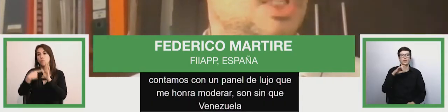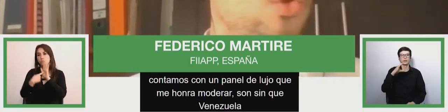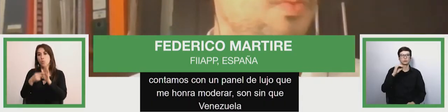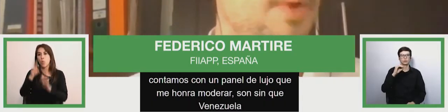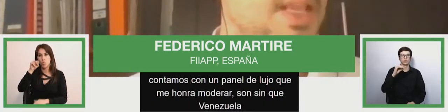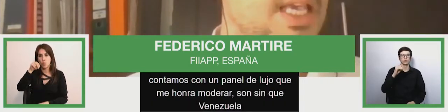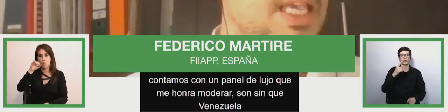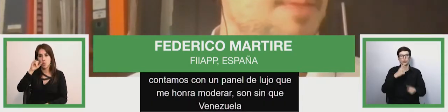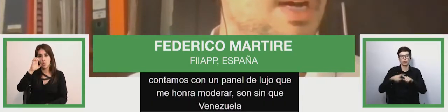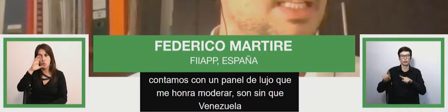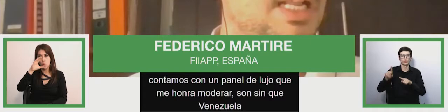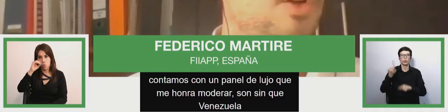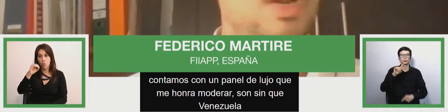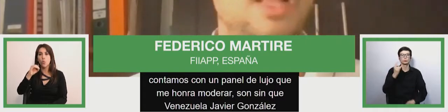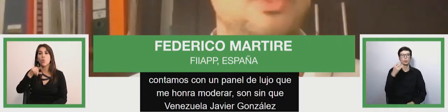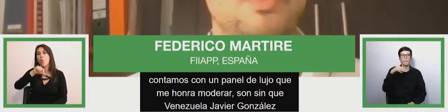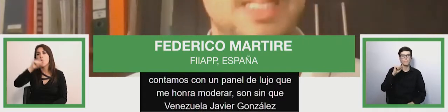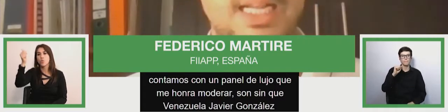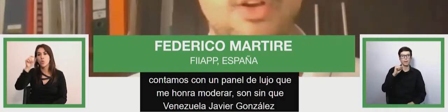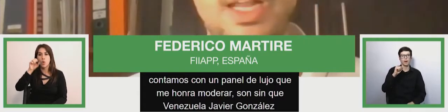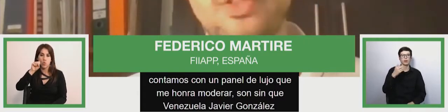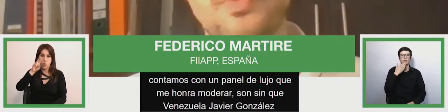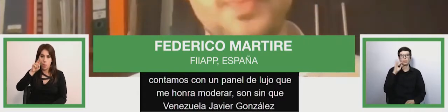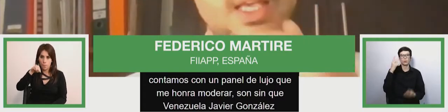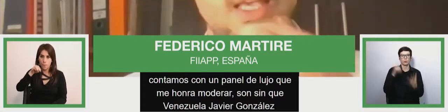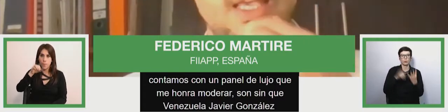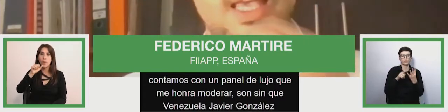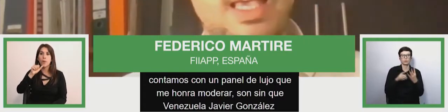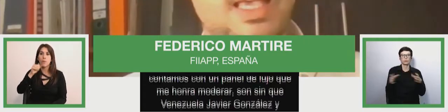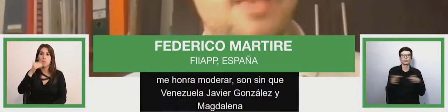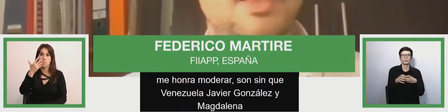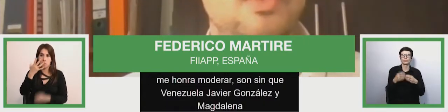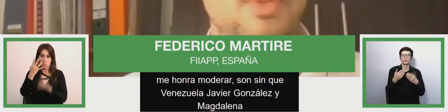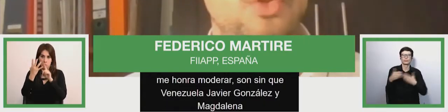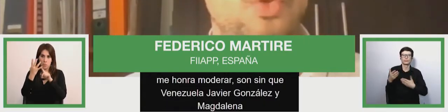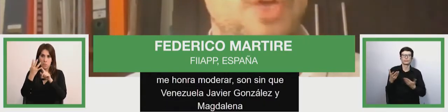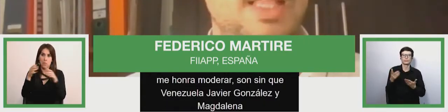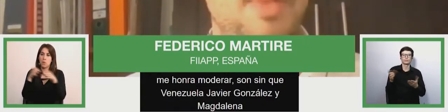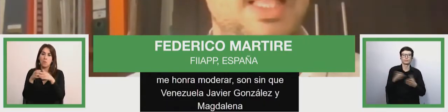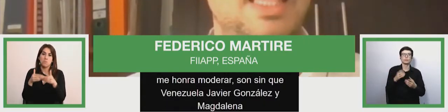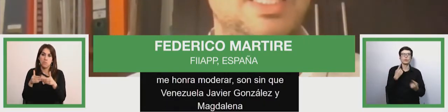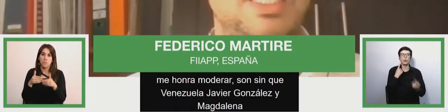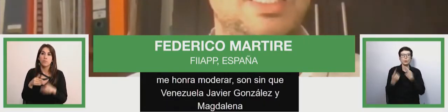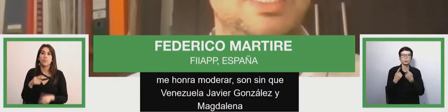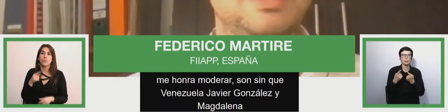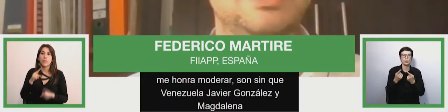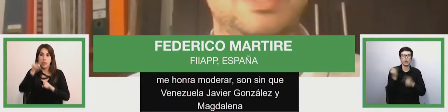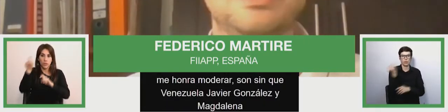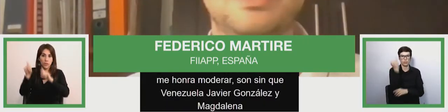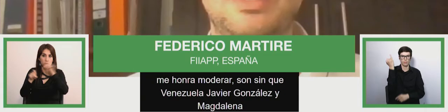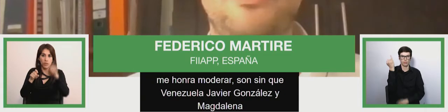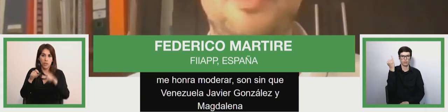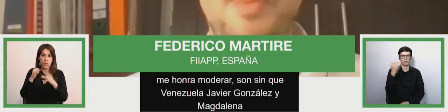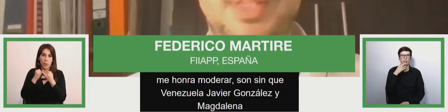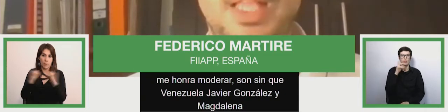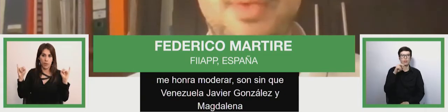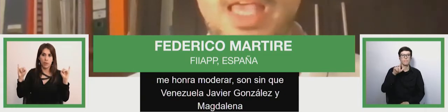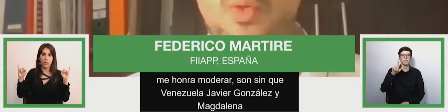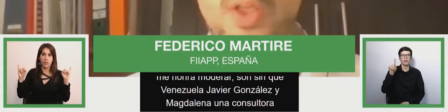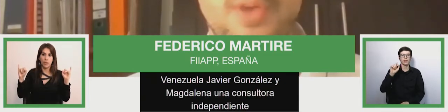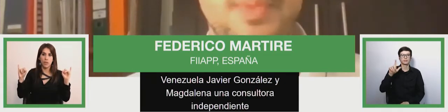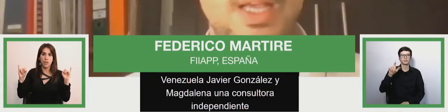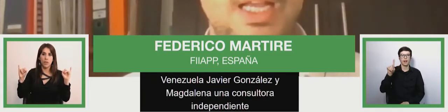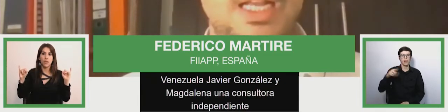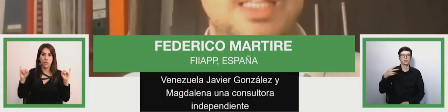de SUMA y Magdalena Orlando, consultora independiente, y Daniel Salas de FEPAPDEM